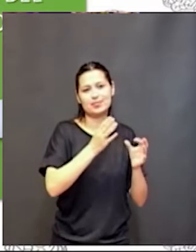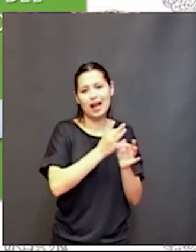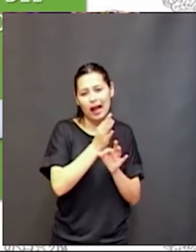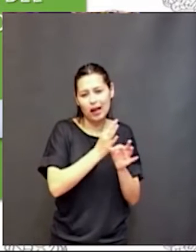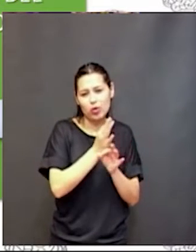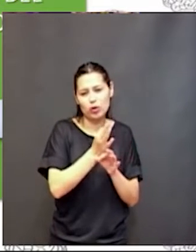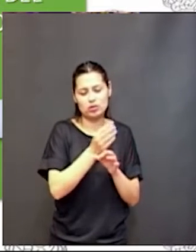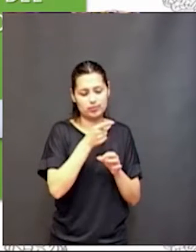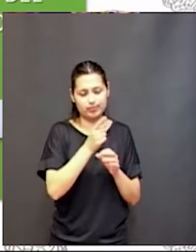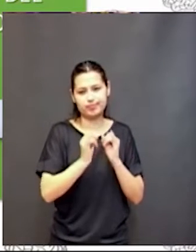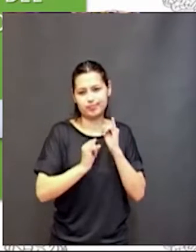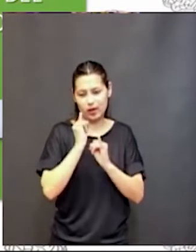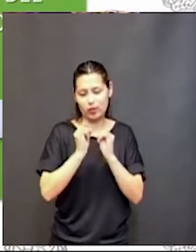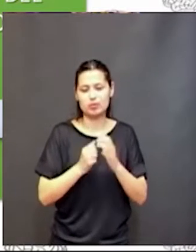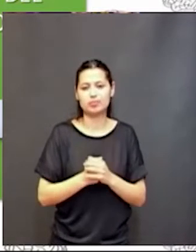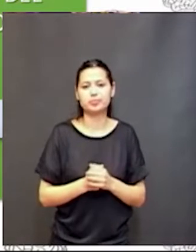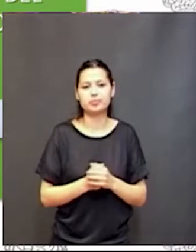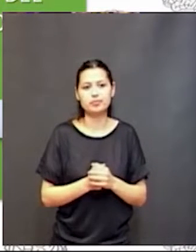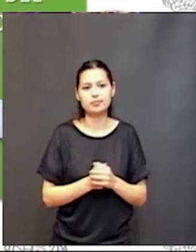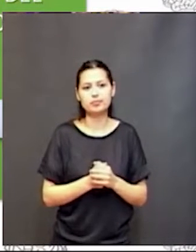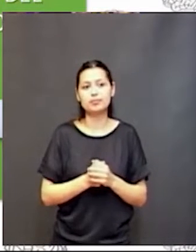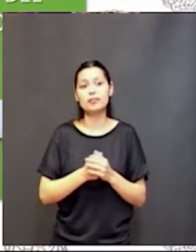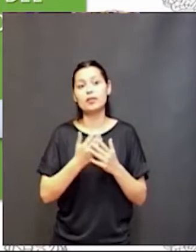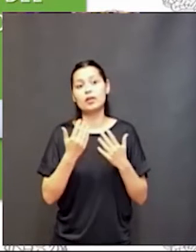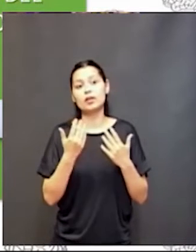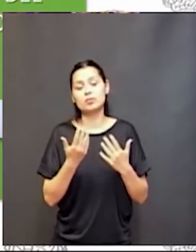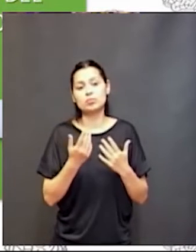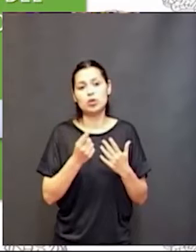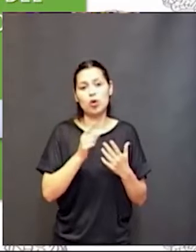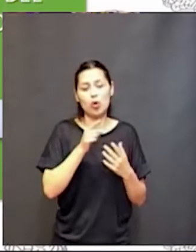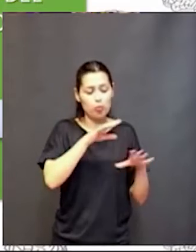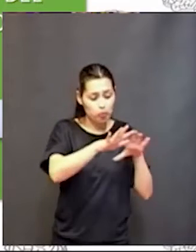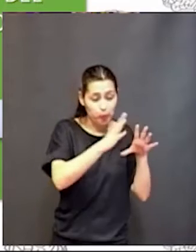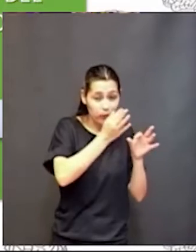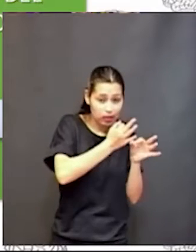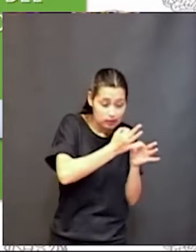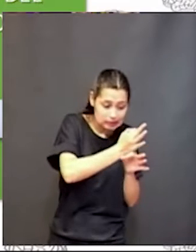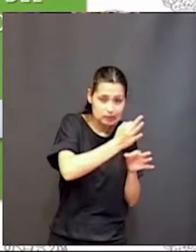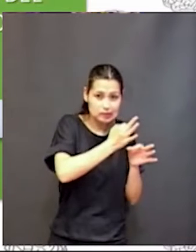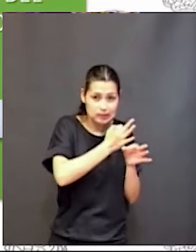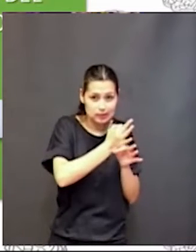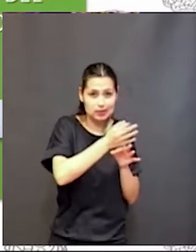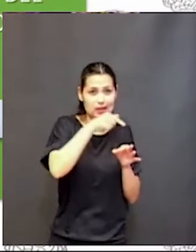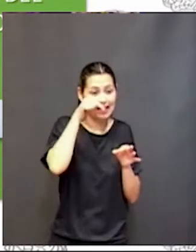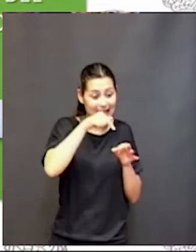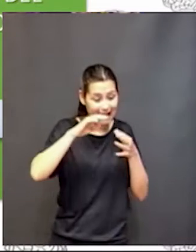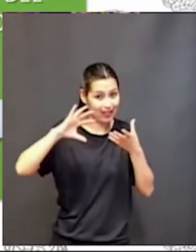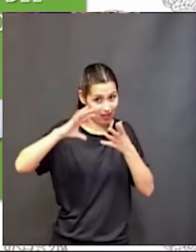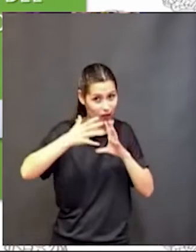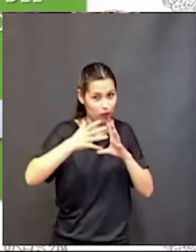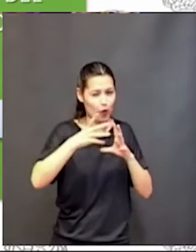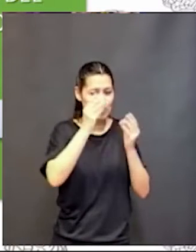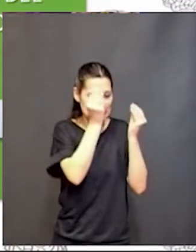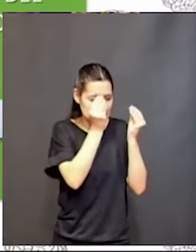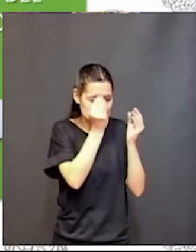investigación desde 2019, cada vez que realizamos un acto educativo de esta manera bien diseñada y pensada